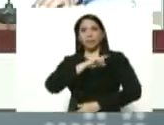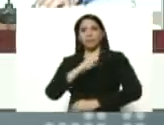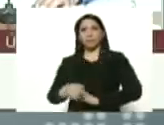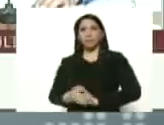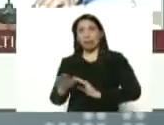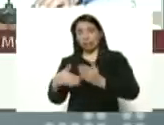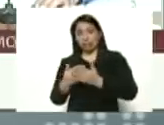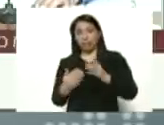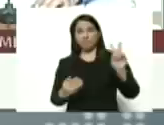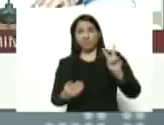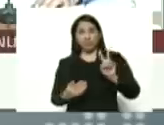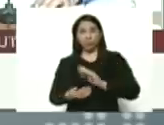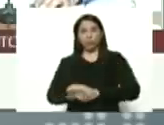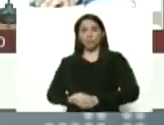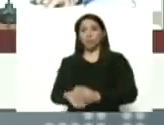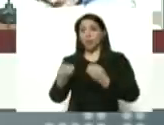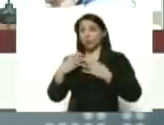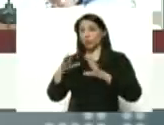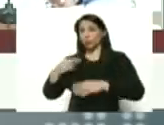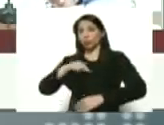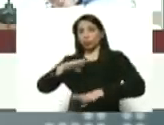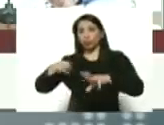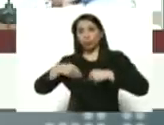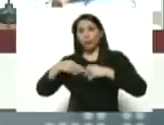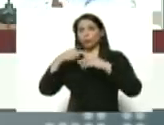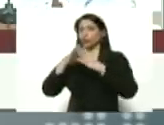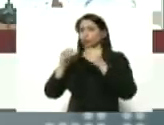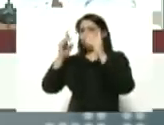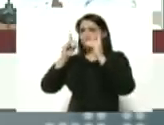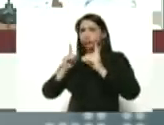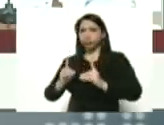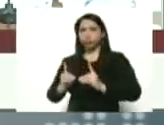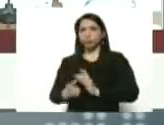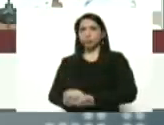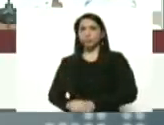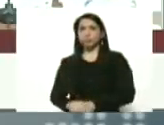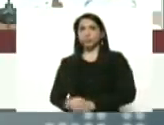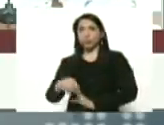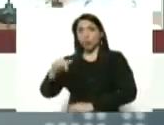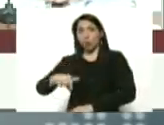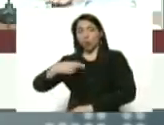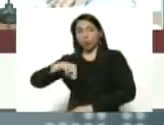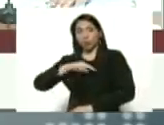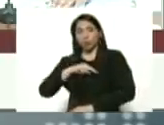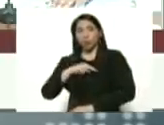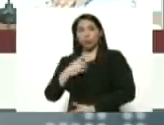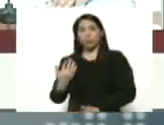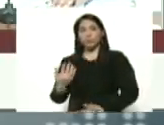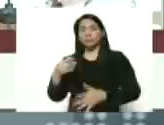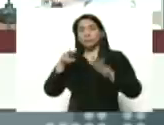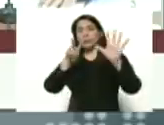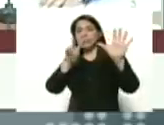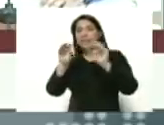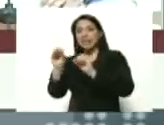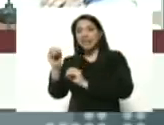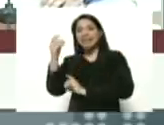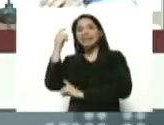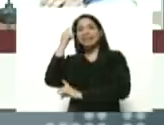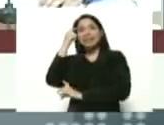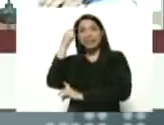Y, bueno, tomamos todas las decisiones. Hoy estamos cumpliendo 70 días